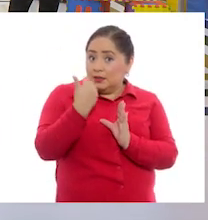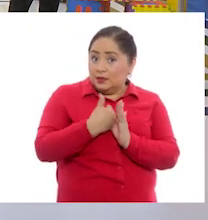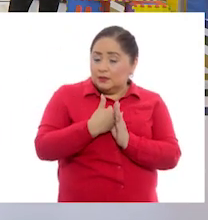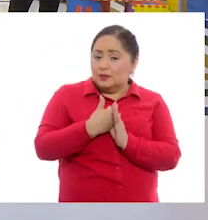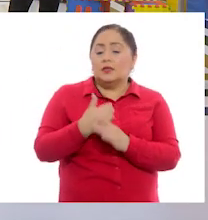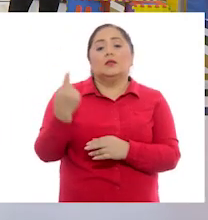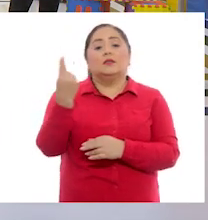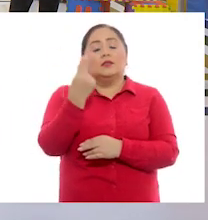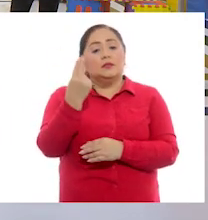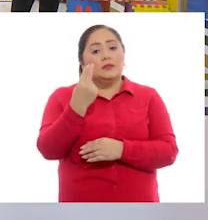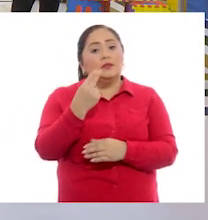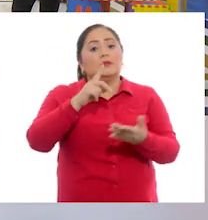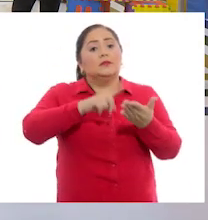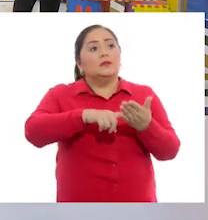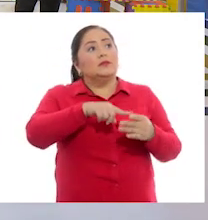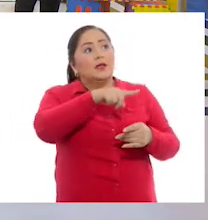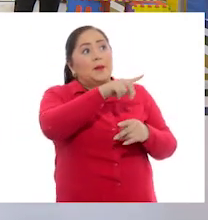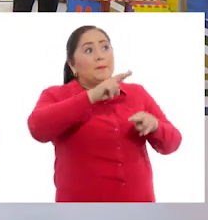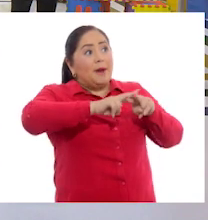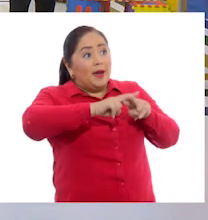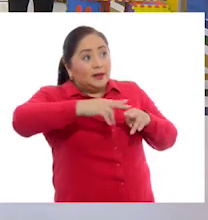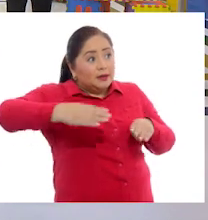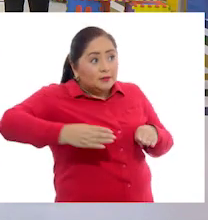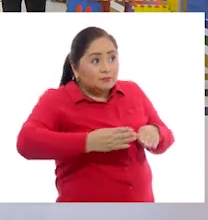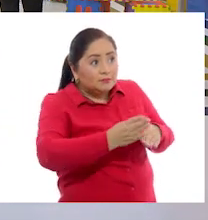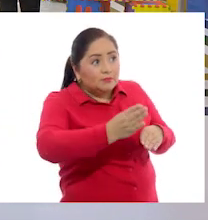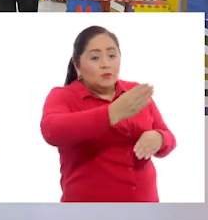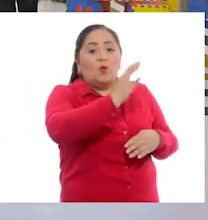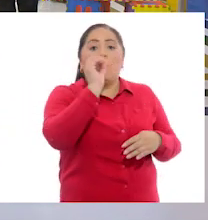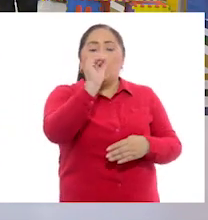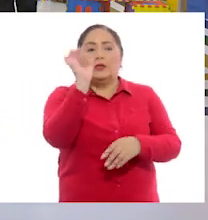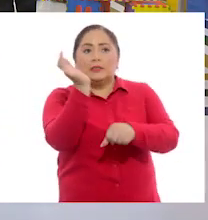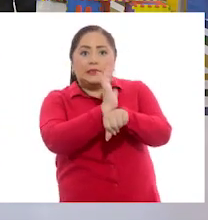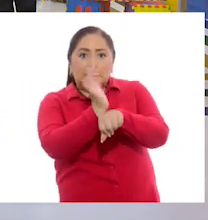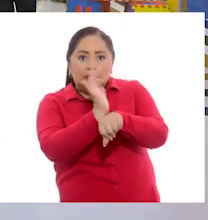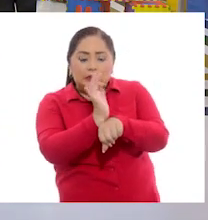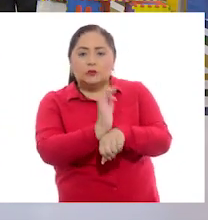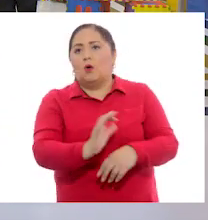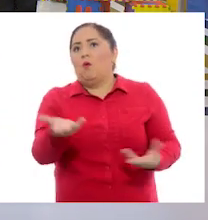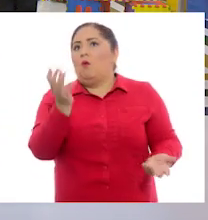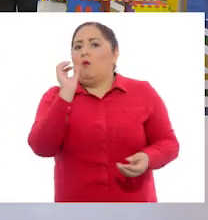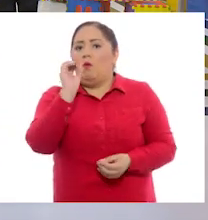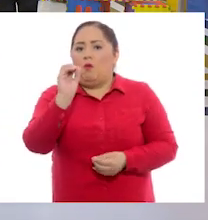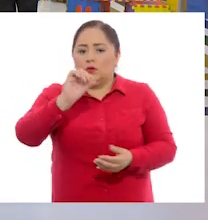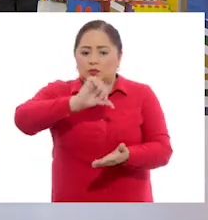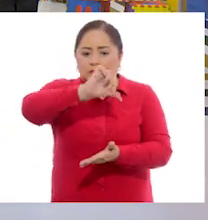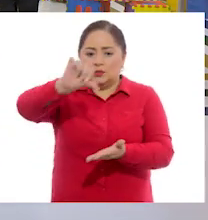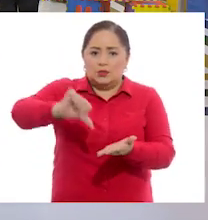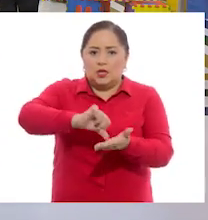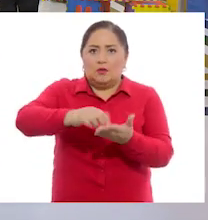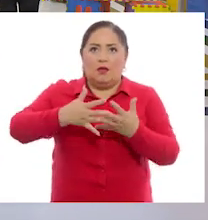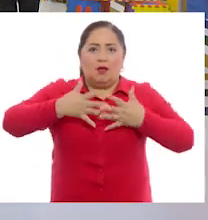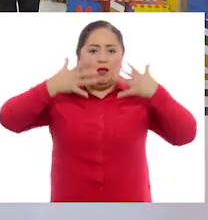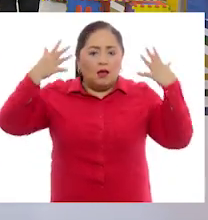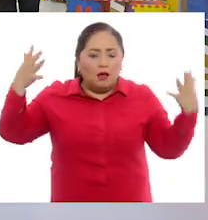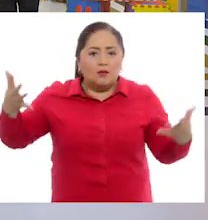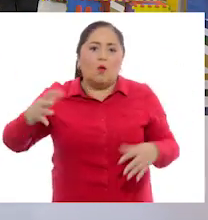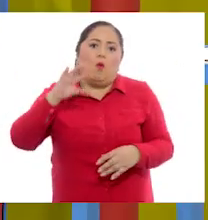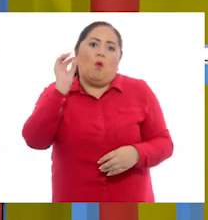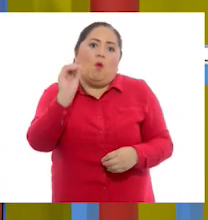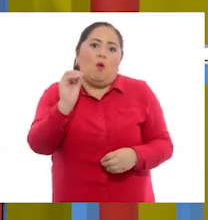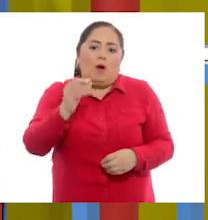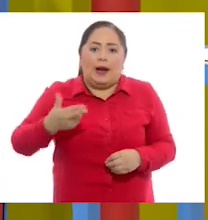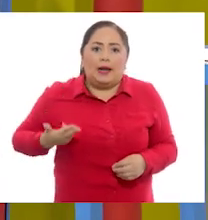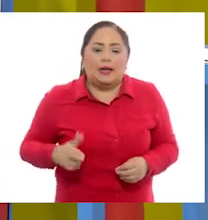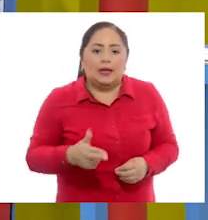tienen que llegar a donde está el parque, o donde está el cine, o donde está el centro comercial, o quizá donde